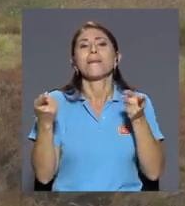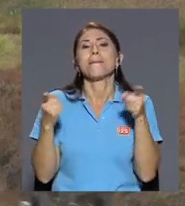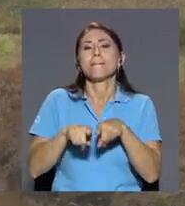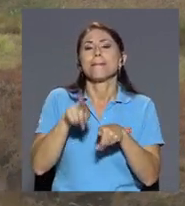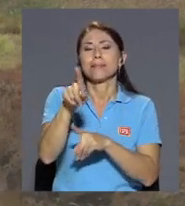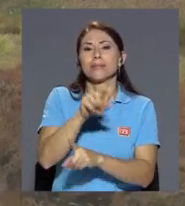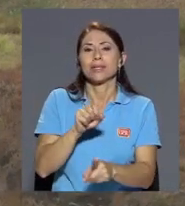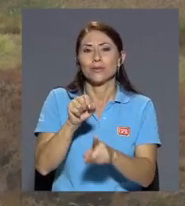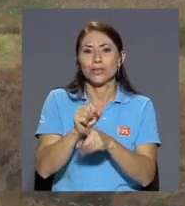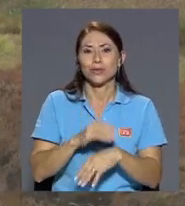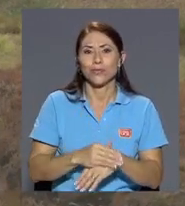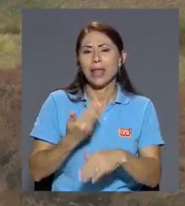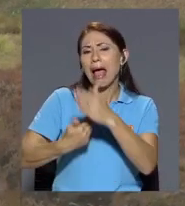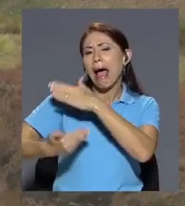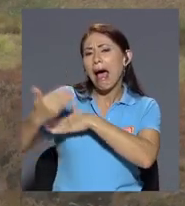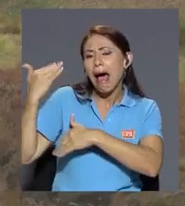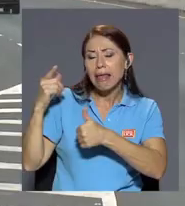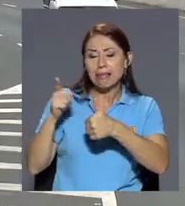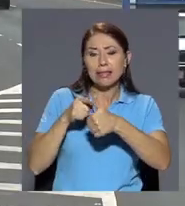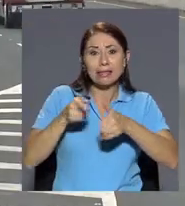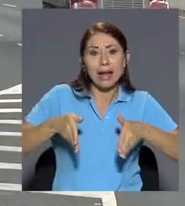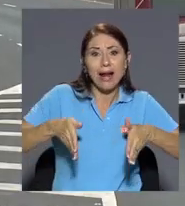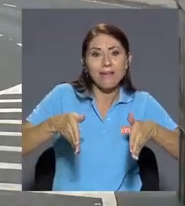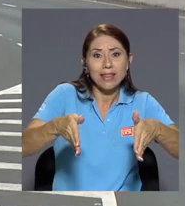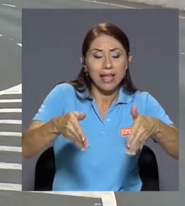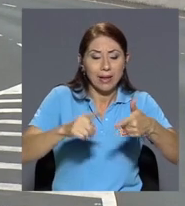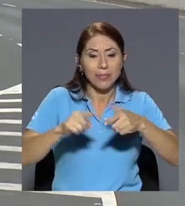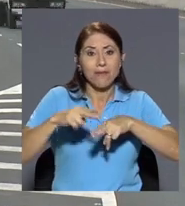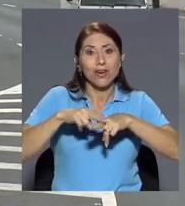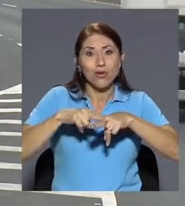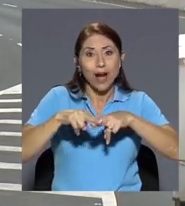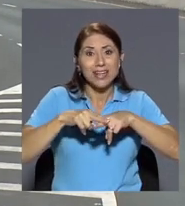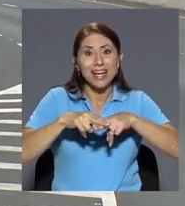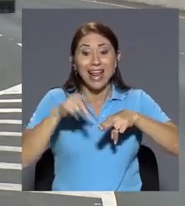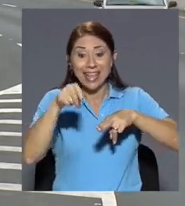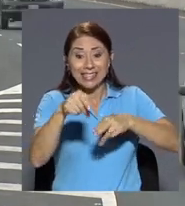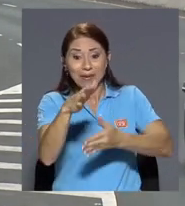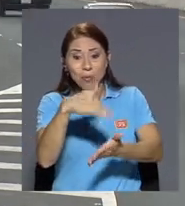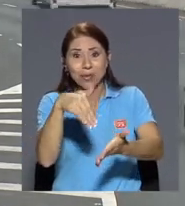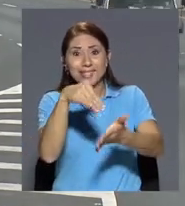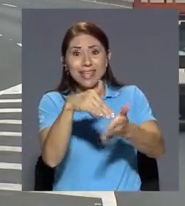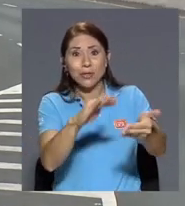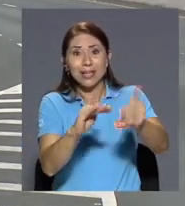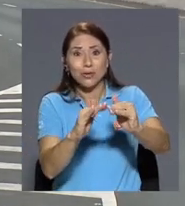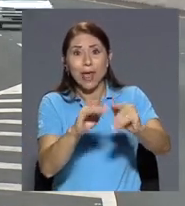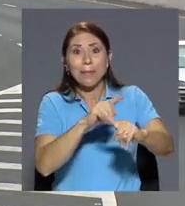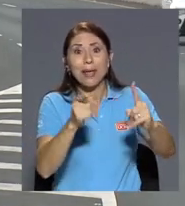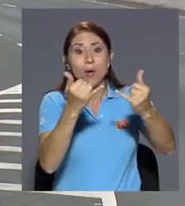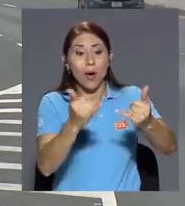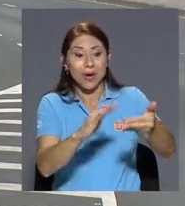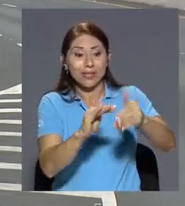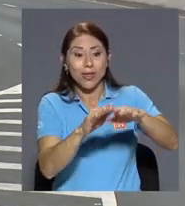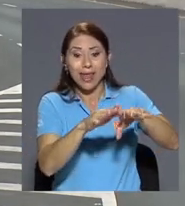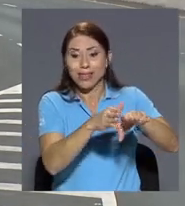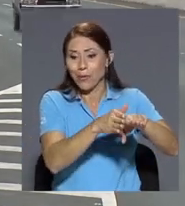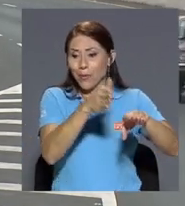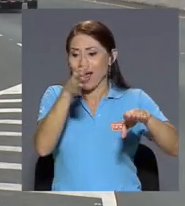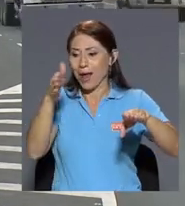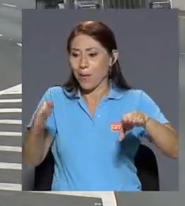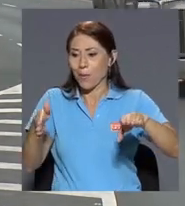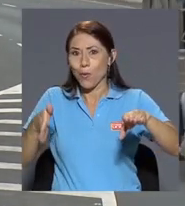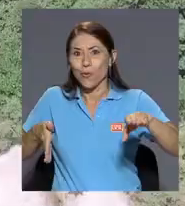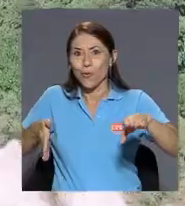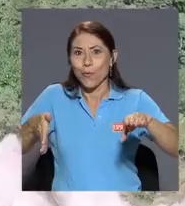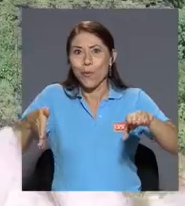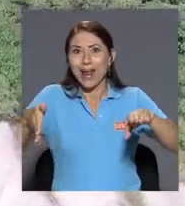antes la carretera y el ferrocarril pasaban por el centro de la ciudad pero al pasar la carretera por fuera la ciudad empezó también